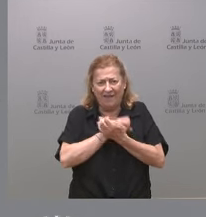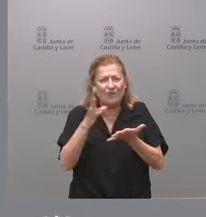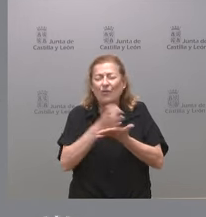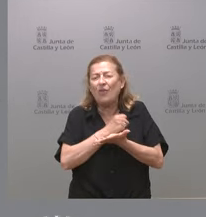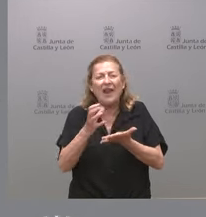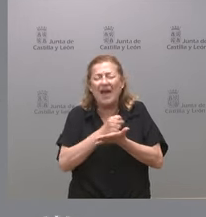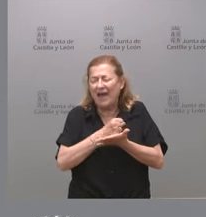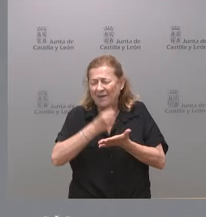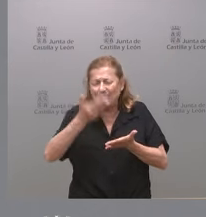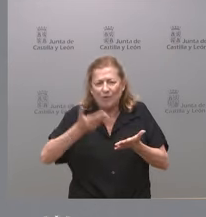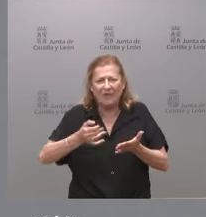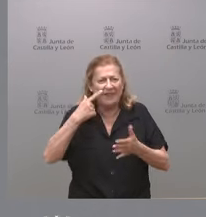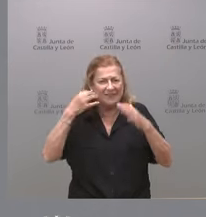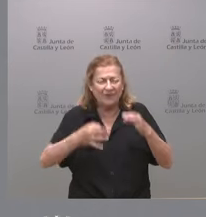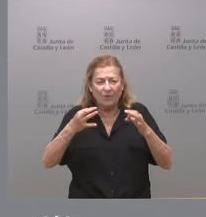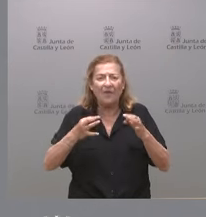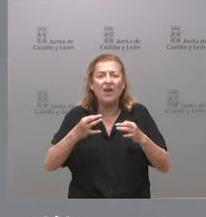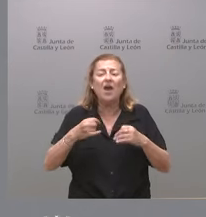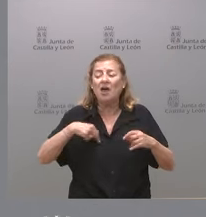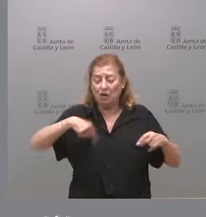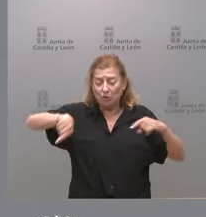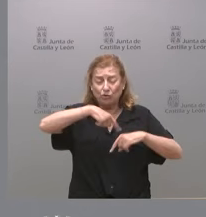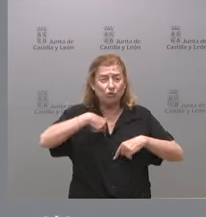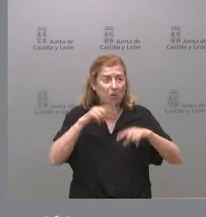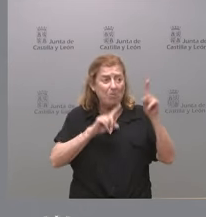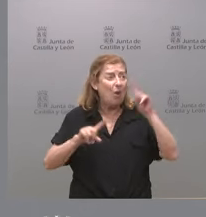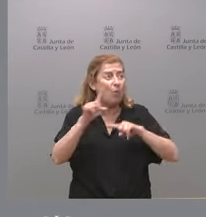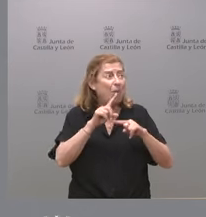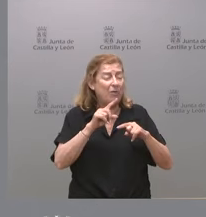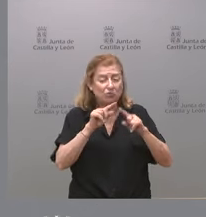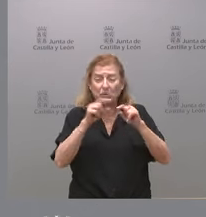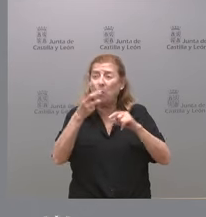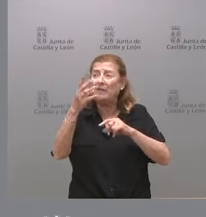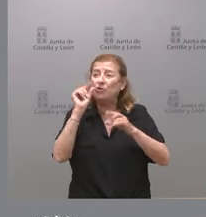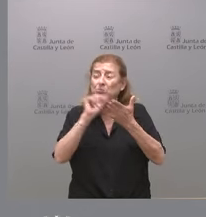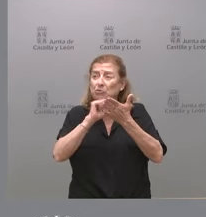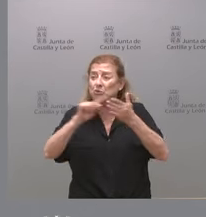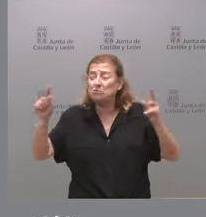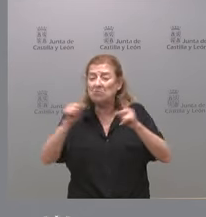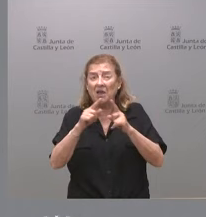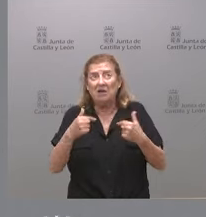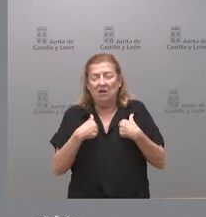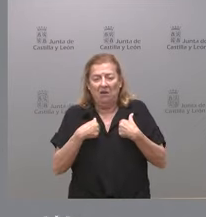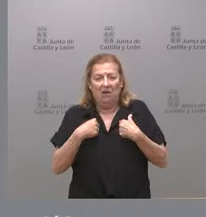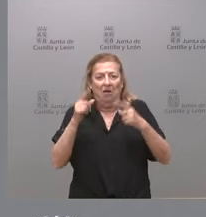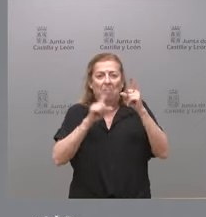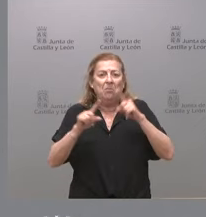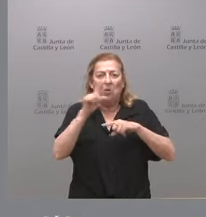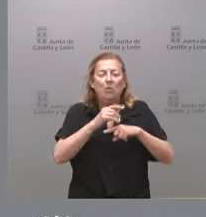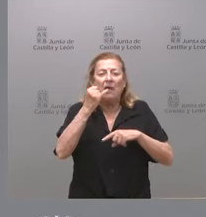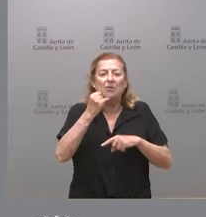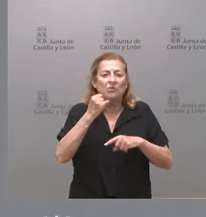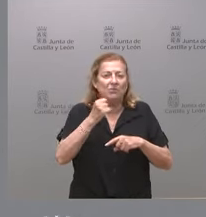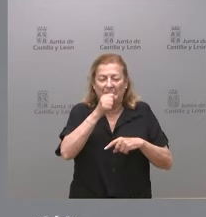la solvencia y la seguridad grado de preocupación creo que usted manifestaba mire a nosotros lo que nos puede preocupar es la existencia de un partido